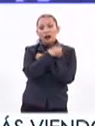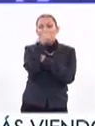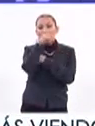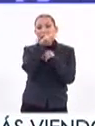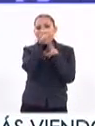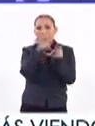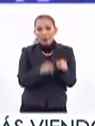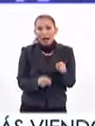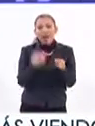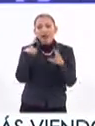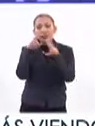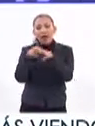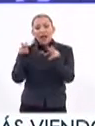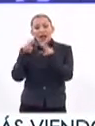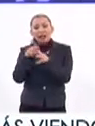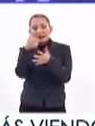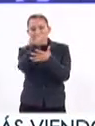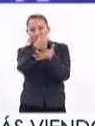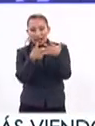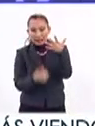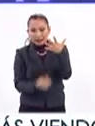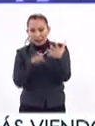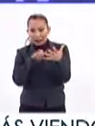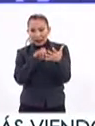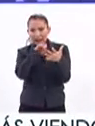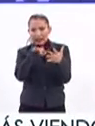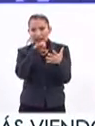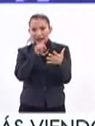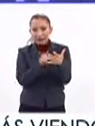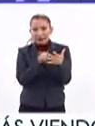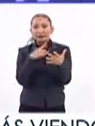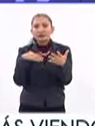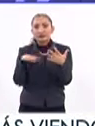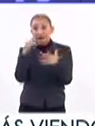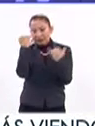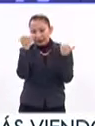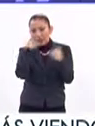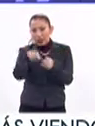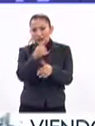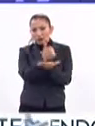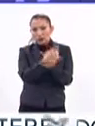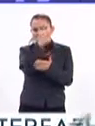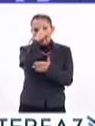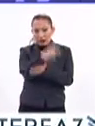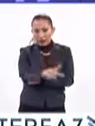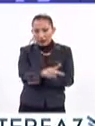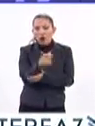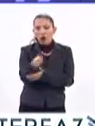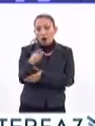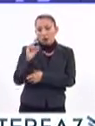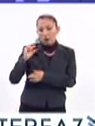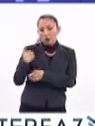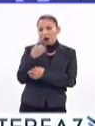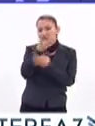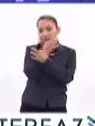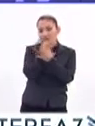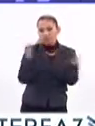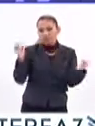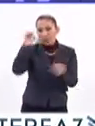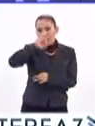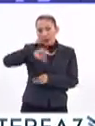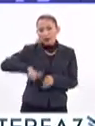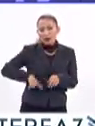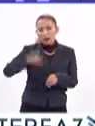para la Paz. Vamos a analizar los seis puntos, los seis ejes principales de esta estrategia que se aplicará en la Ciudad de México, que la acaba de dar a conocer la